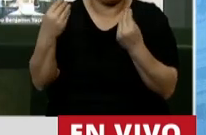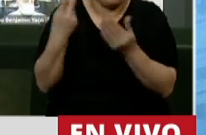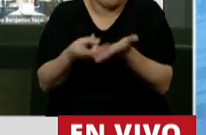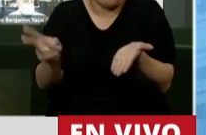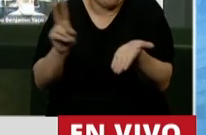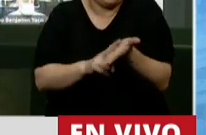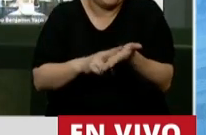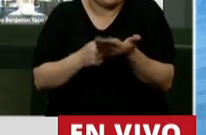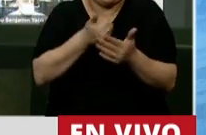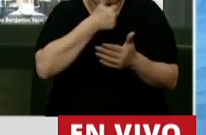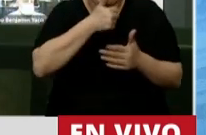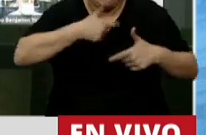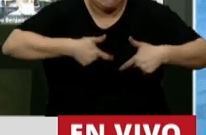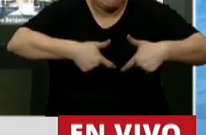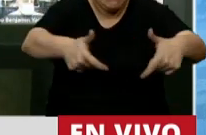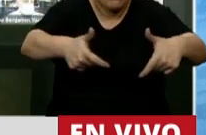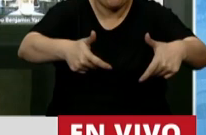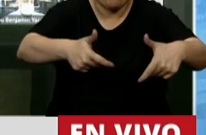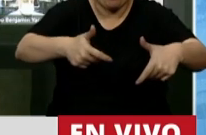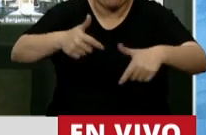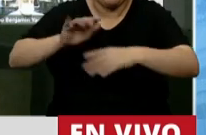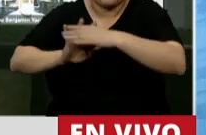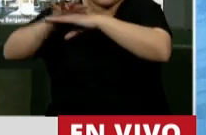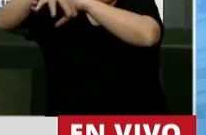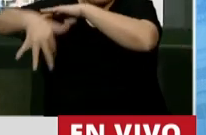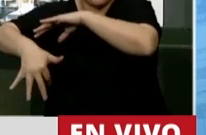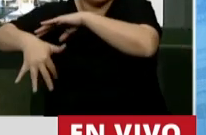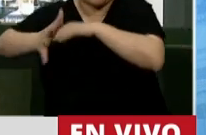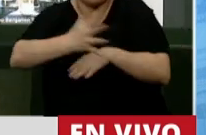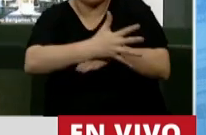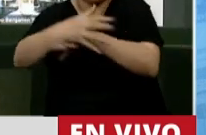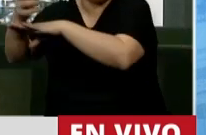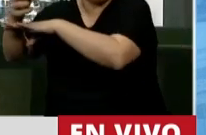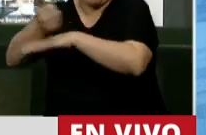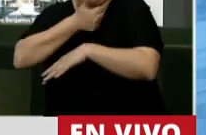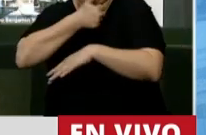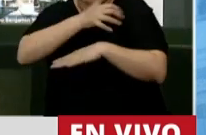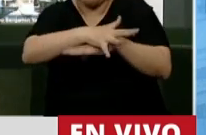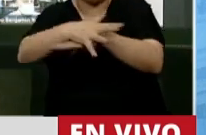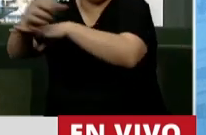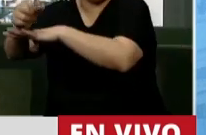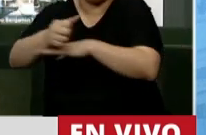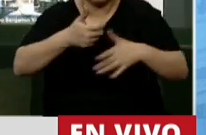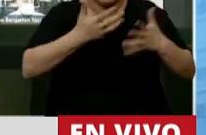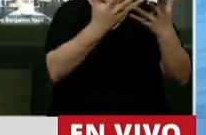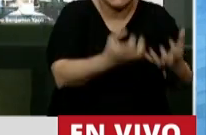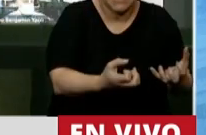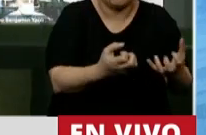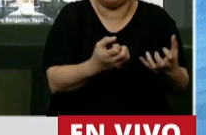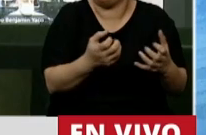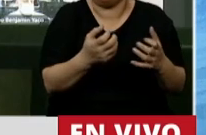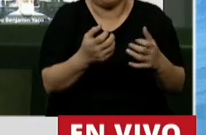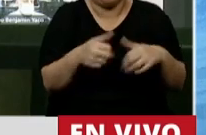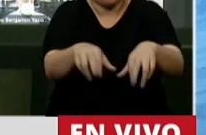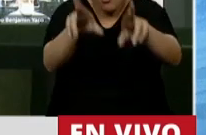otra vez que una represa seque un río. Lo lamento por los diputados de Mendoza, pero ojalá Yolanda hubiera estado en el primer